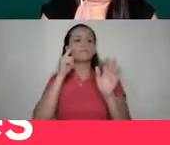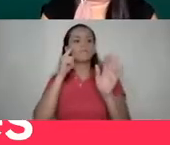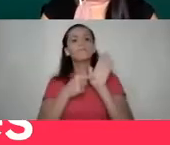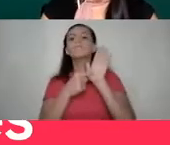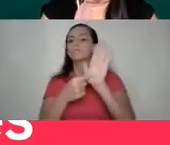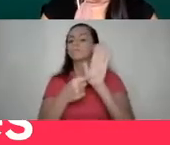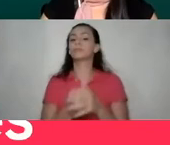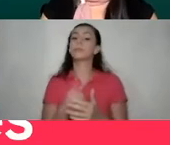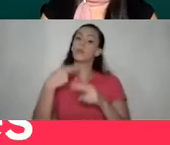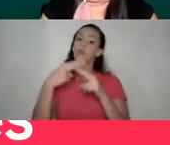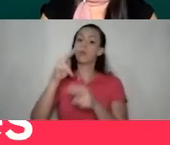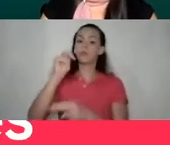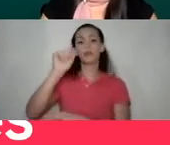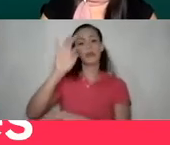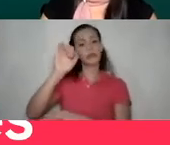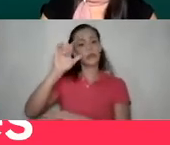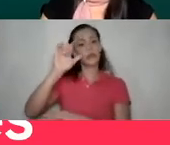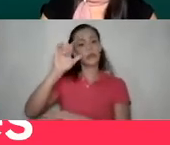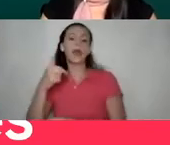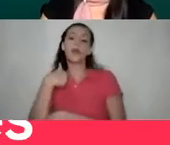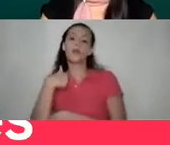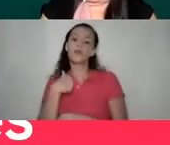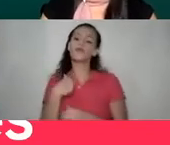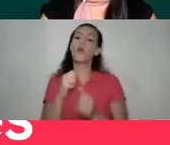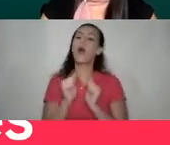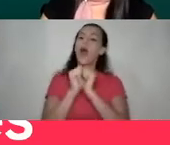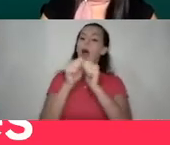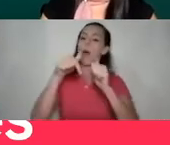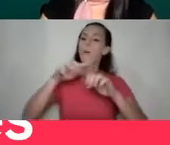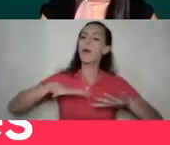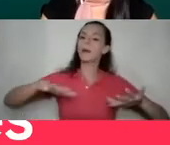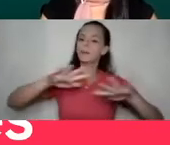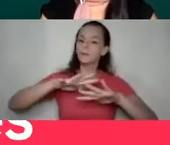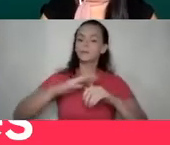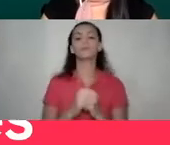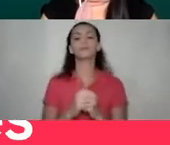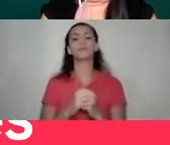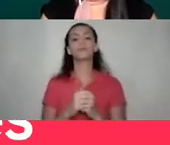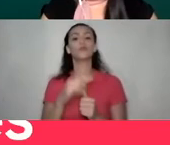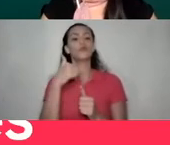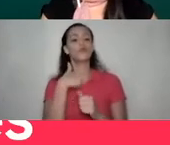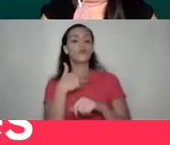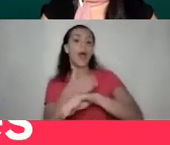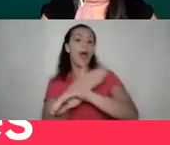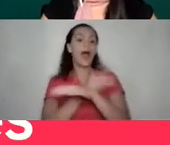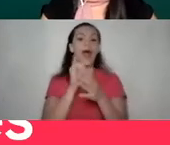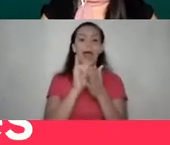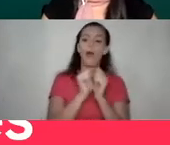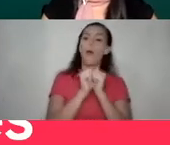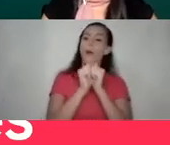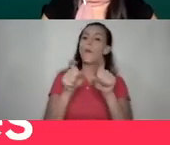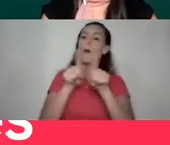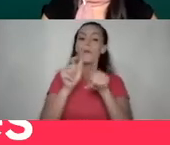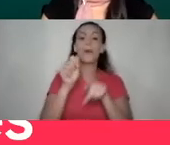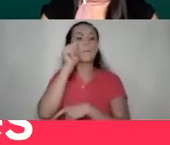Mi nombre es Natalia Aguilar Céspedes, los voy a acompañar en este espacio. Voy a ir adelantando eso, los vamos a acompañar también mañana en